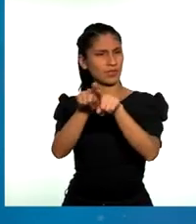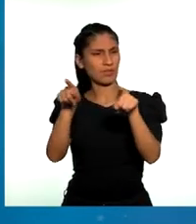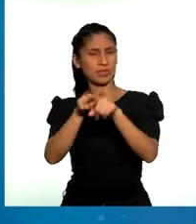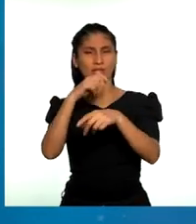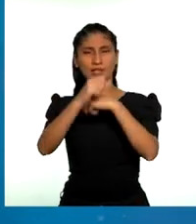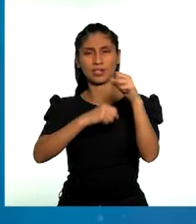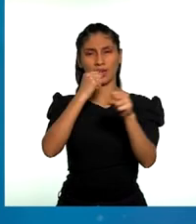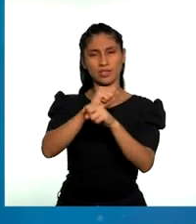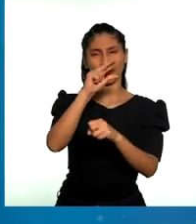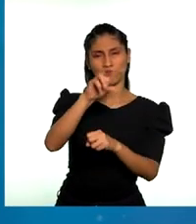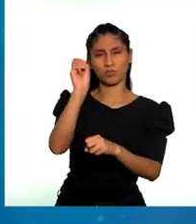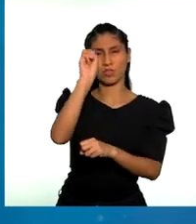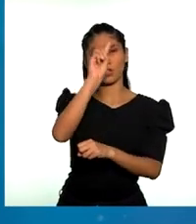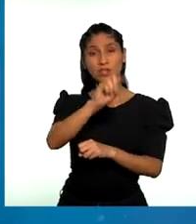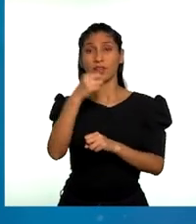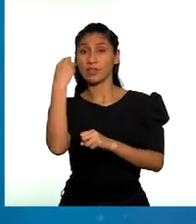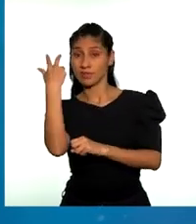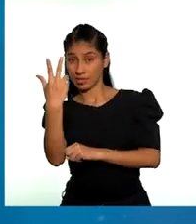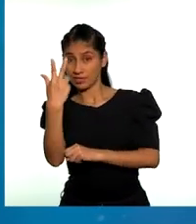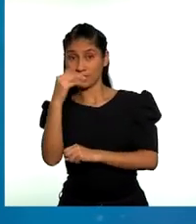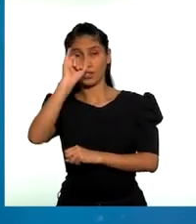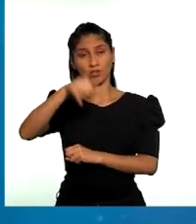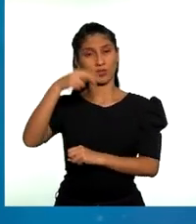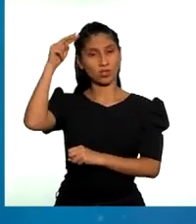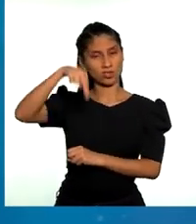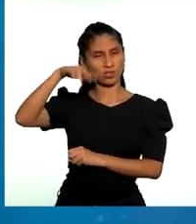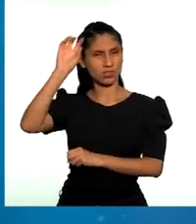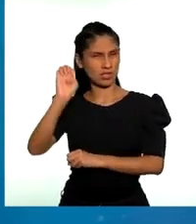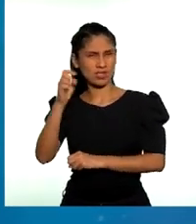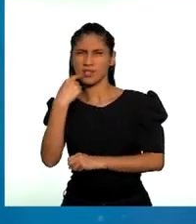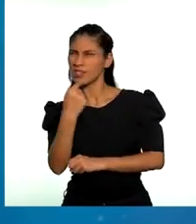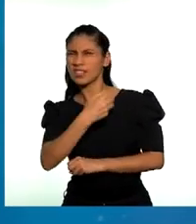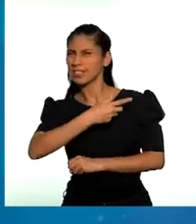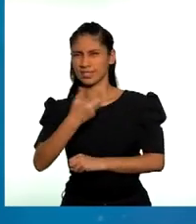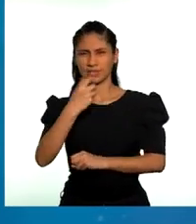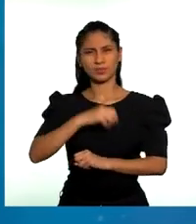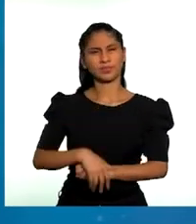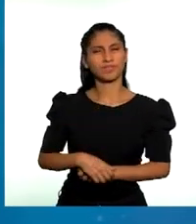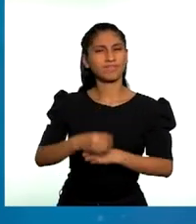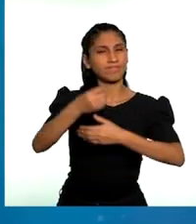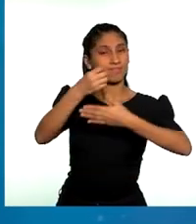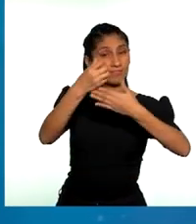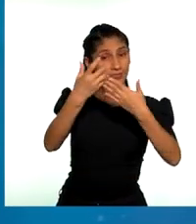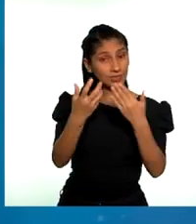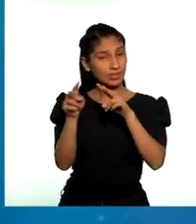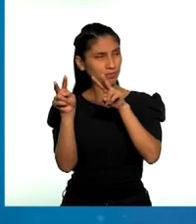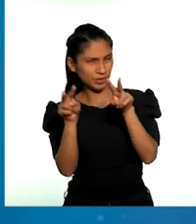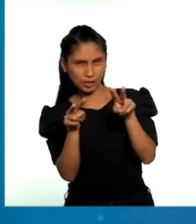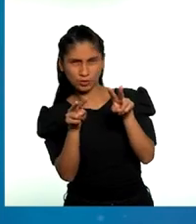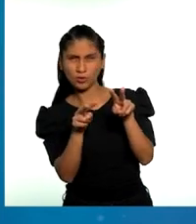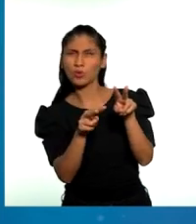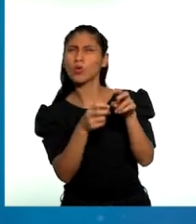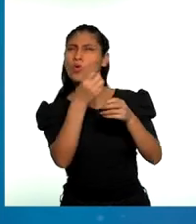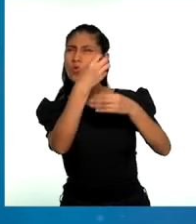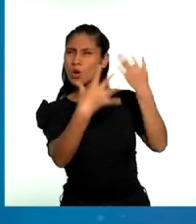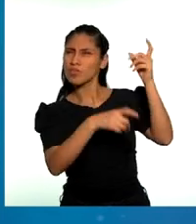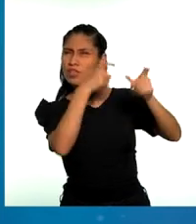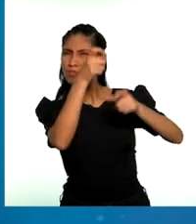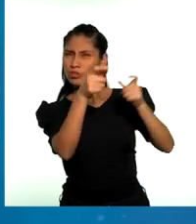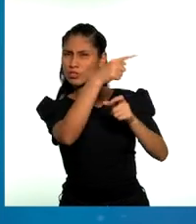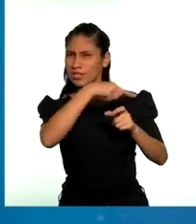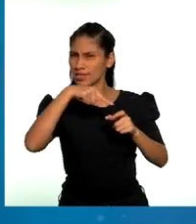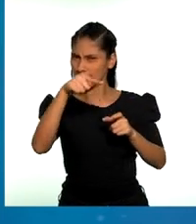el Jurado Nacional de Elecciones determinó cuántas personas pueden postular